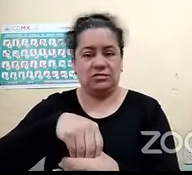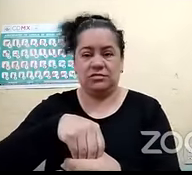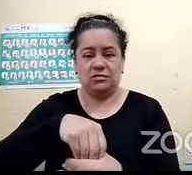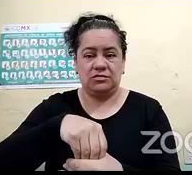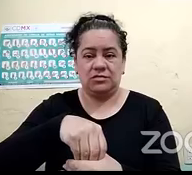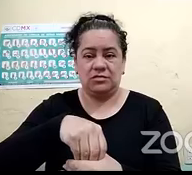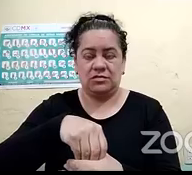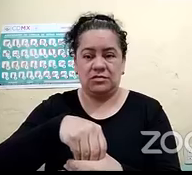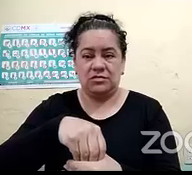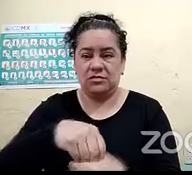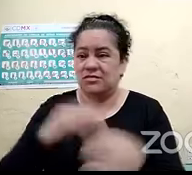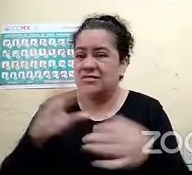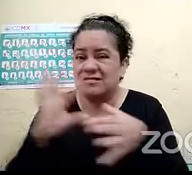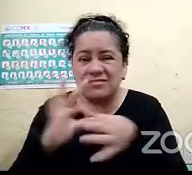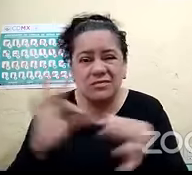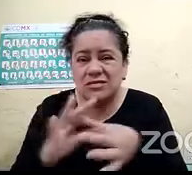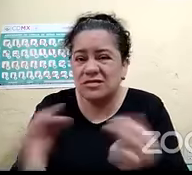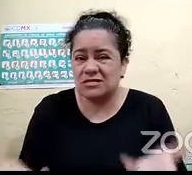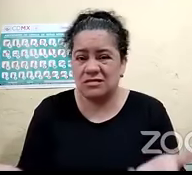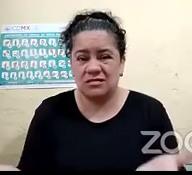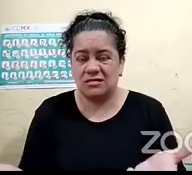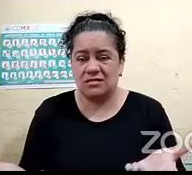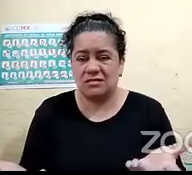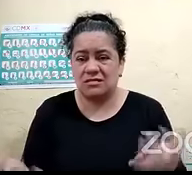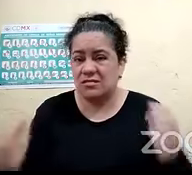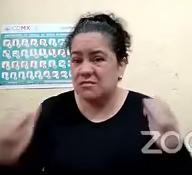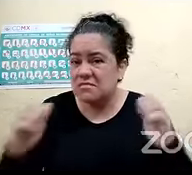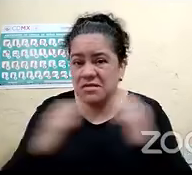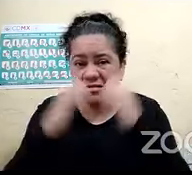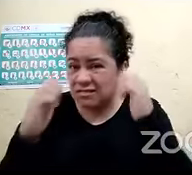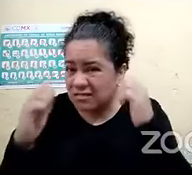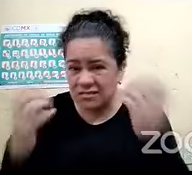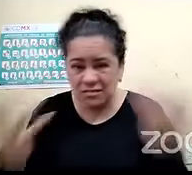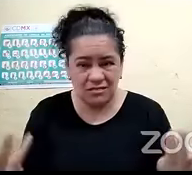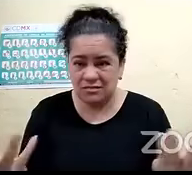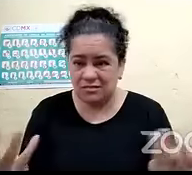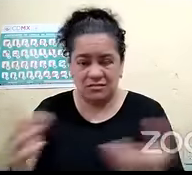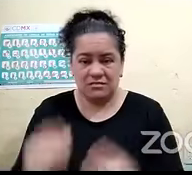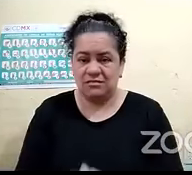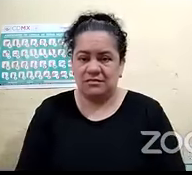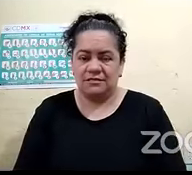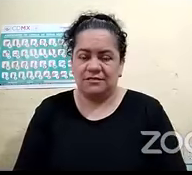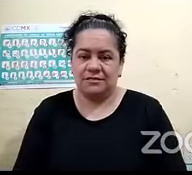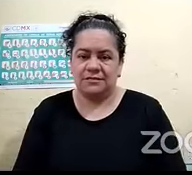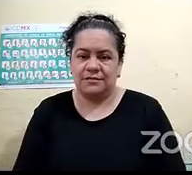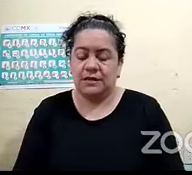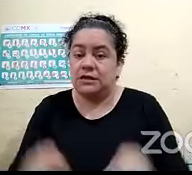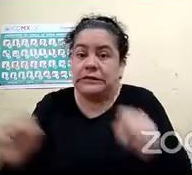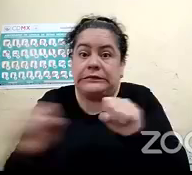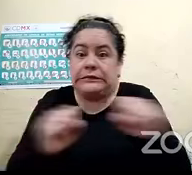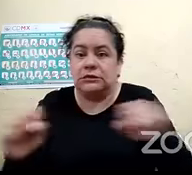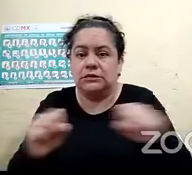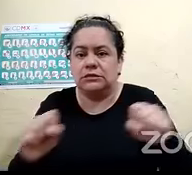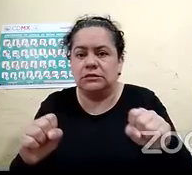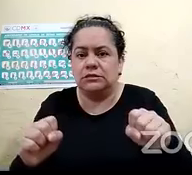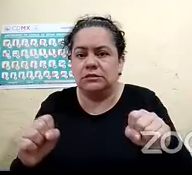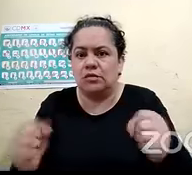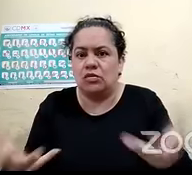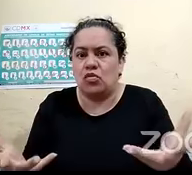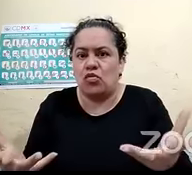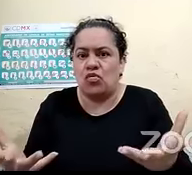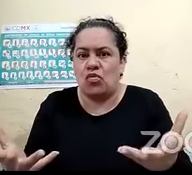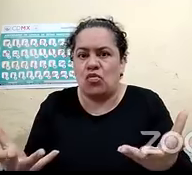salidas emergentemente en caso de sismo por ejemplo casi te los tienes que arreglar tú sola